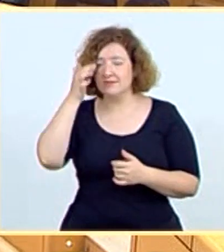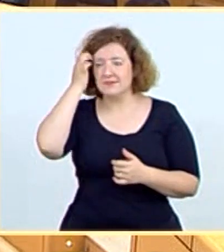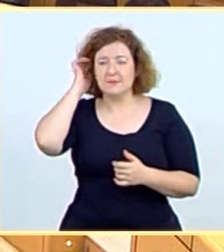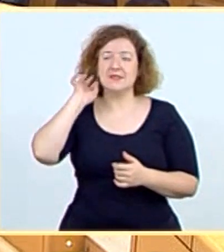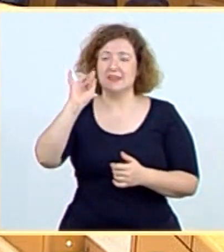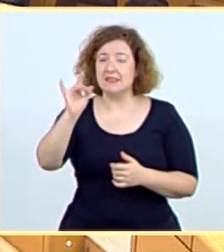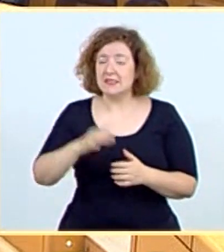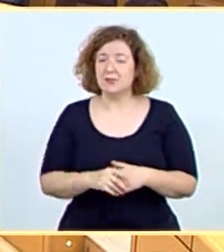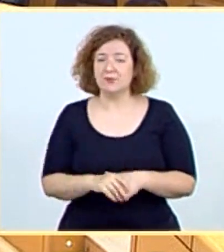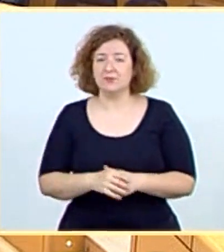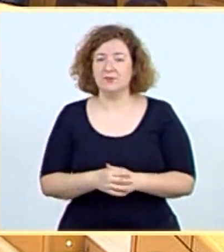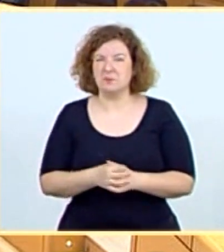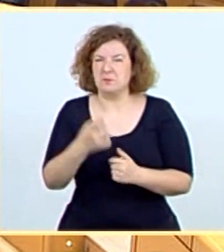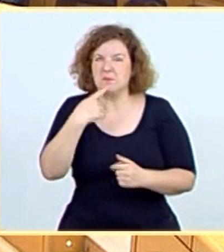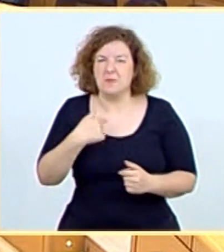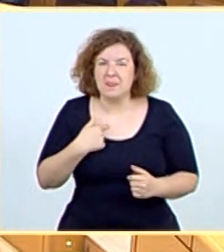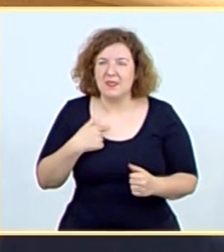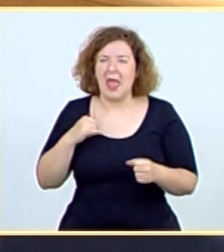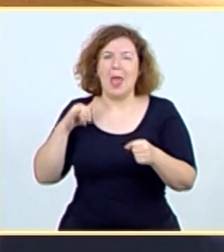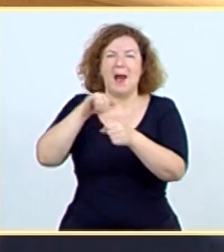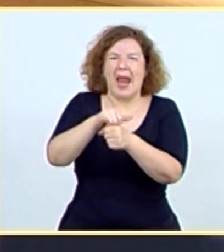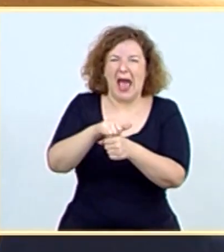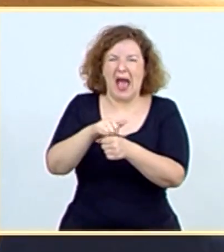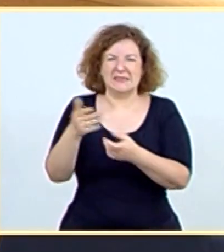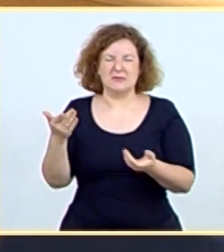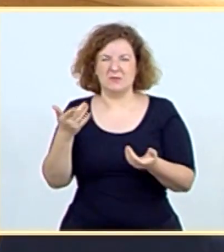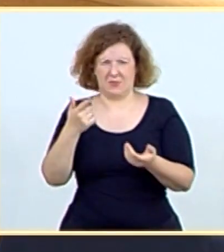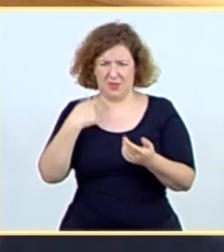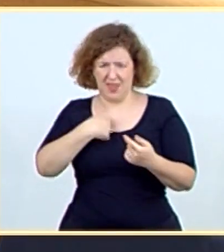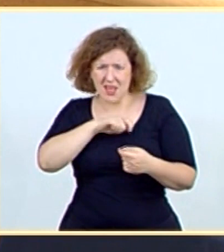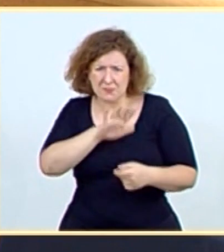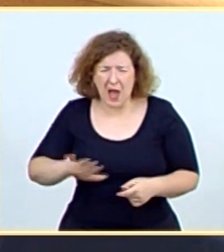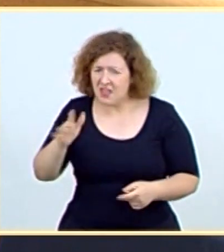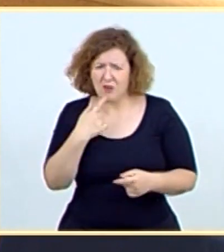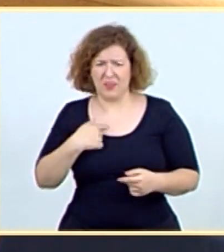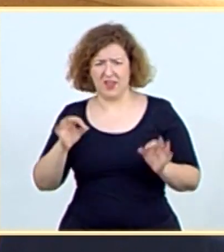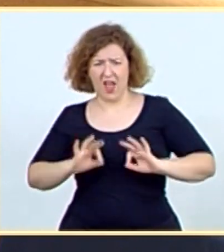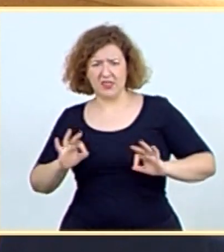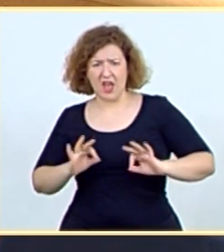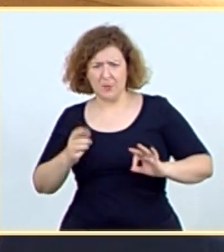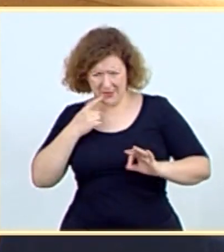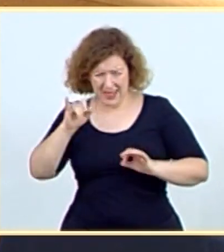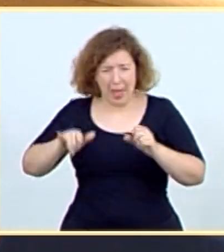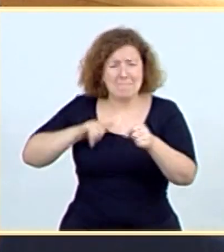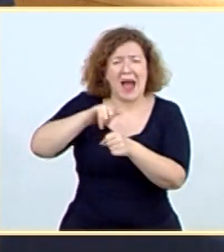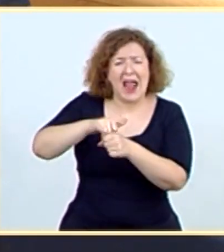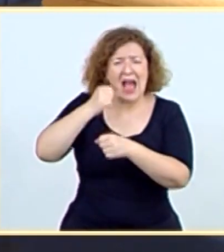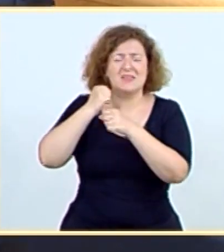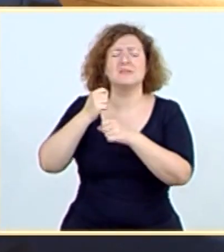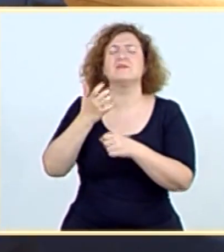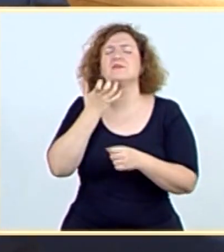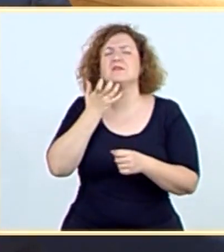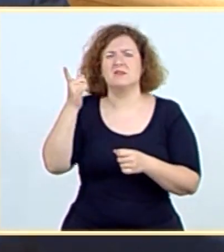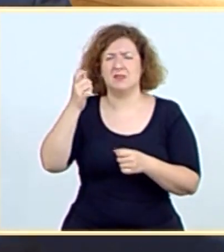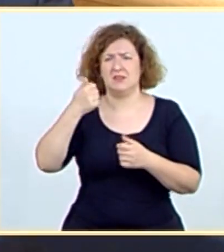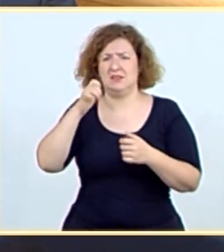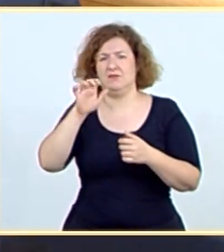Sí, pero me hablan de Barajas, no de España. Y ahora les diré la realidad de Barajas con respecto a España. Yo pensé que me iba a